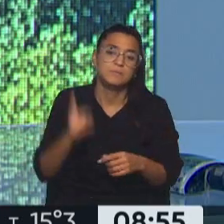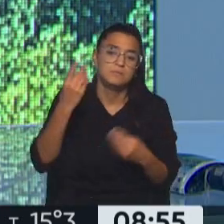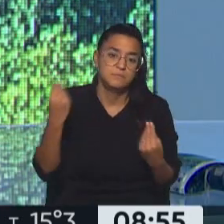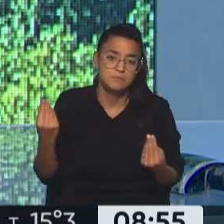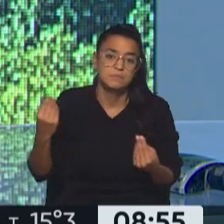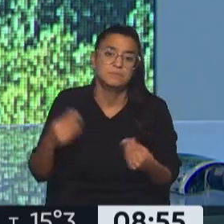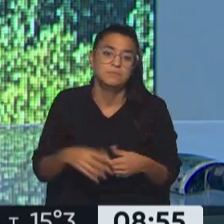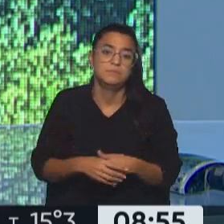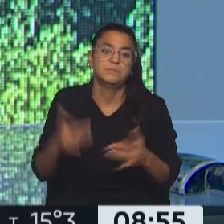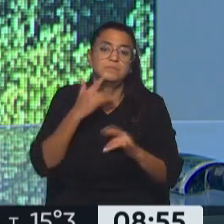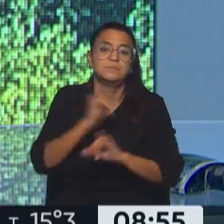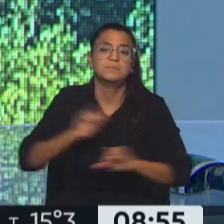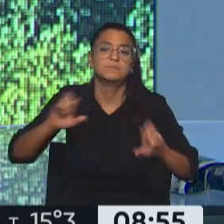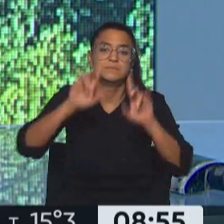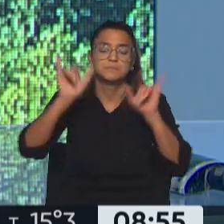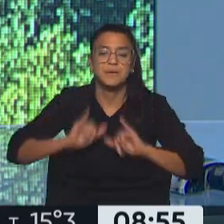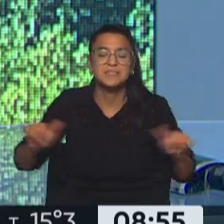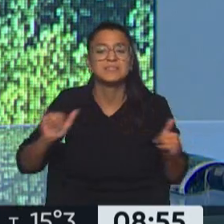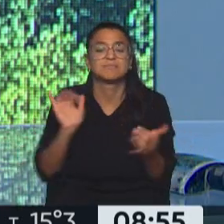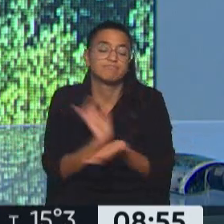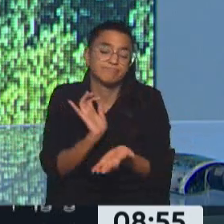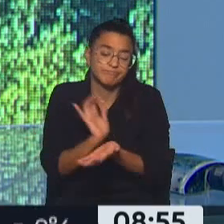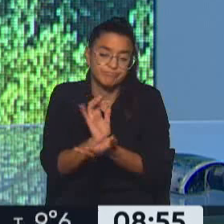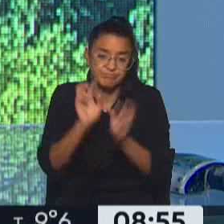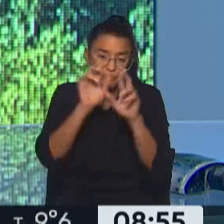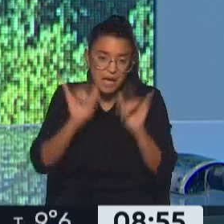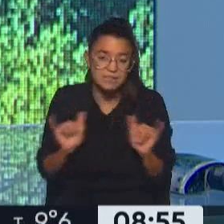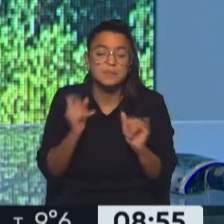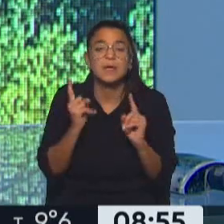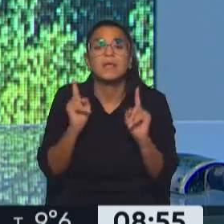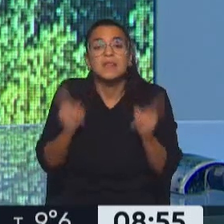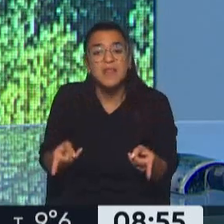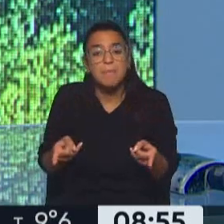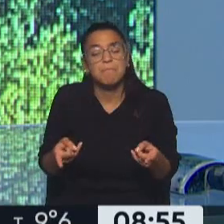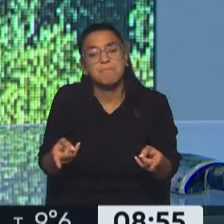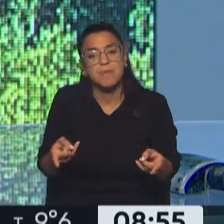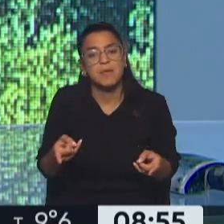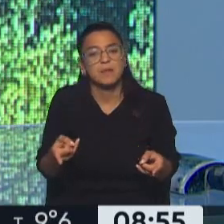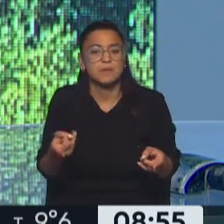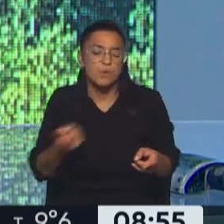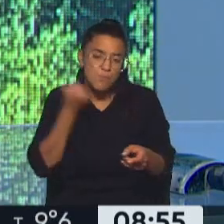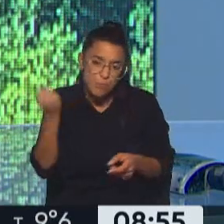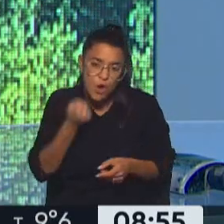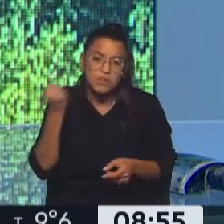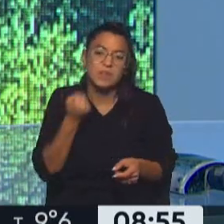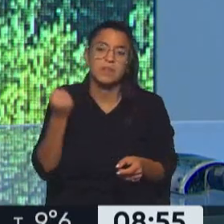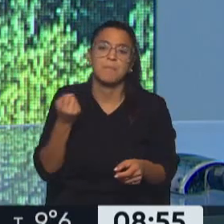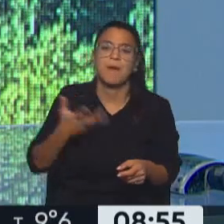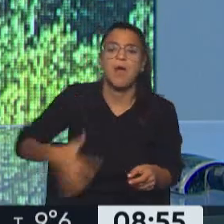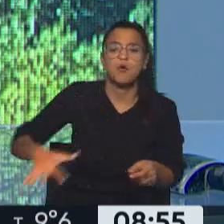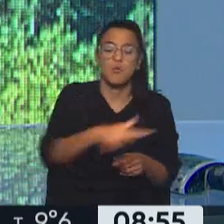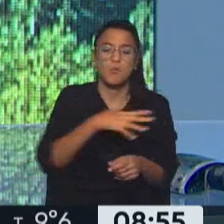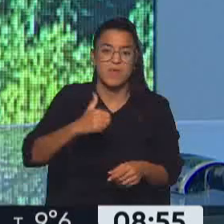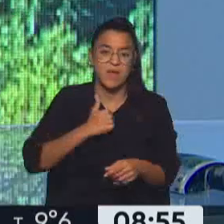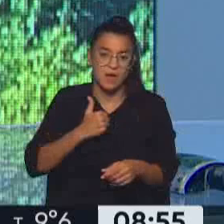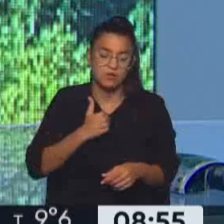es un mensaje de paz. O significa, simboliza la paz, pero también creo que también sería bueno para la comunidad católica en